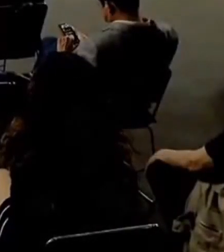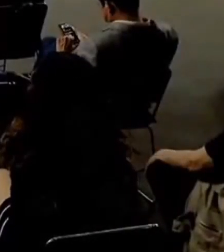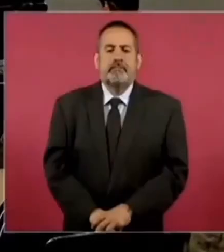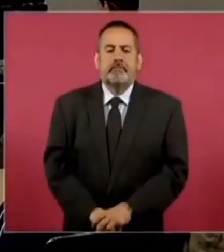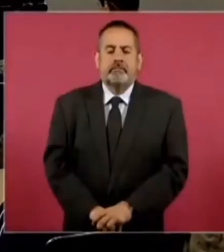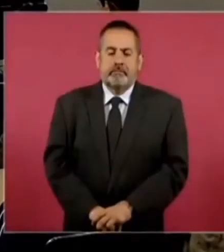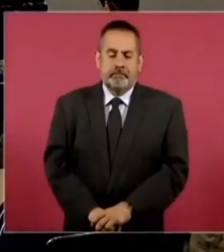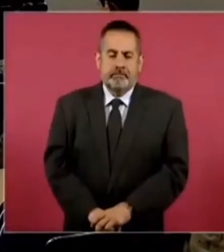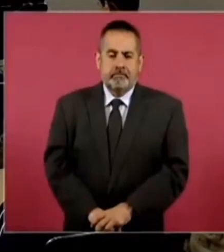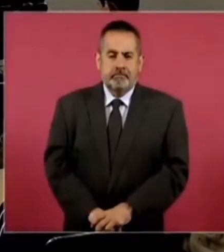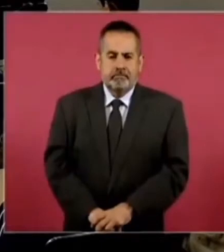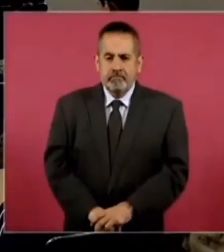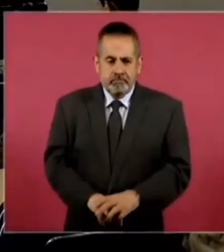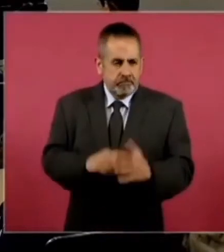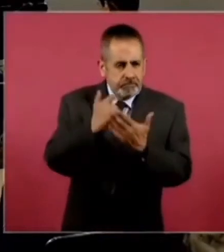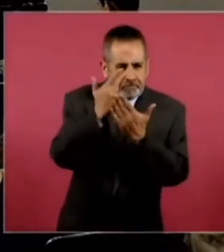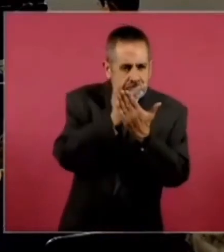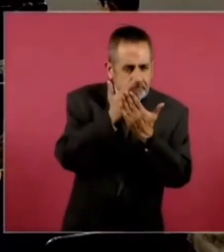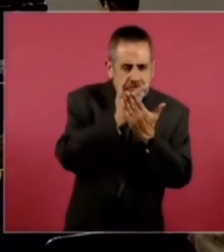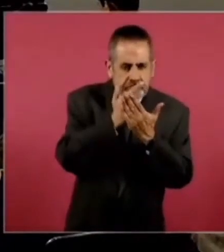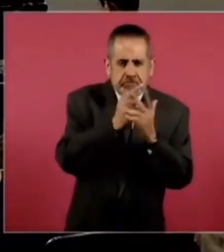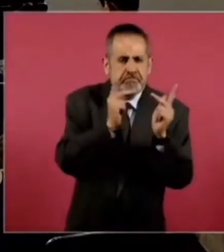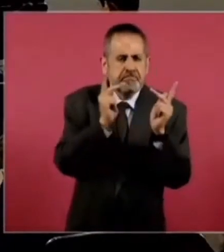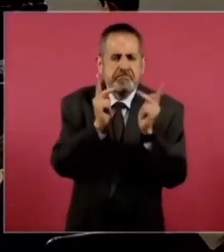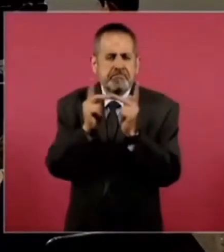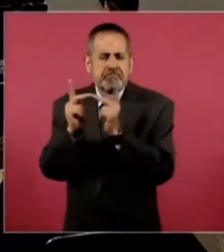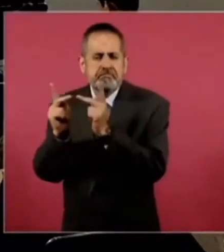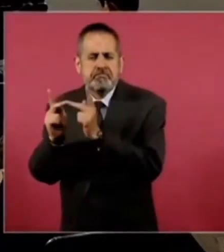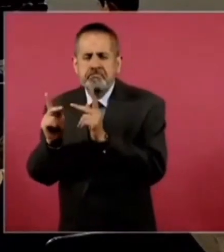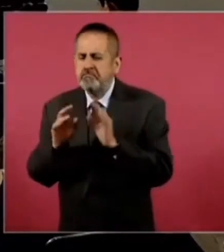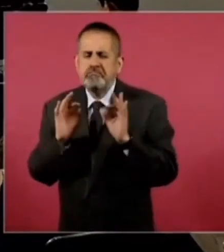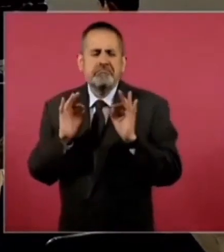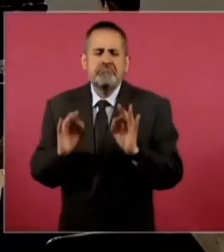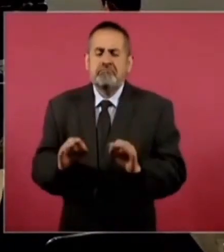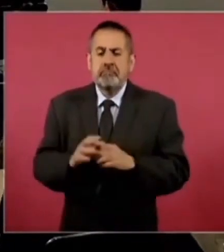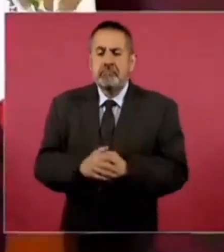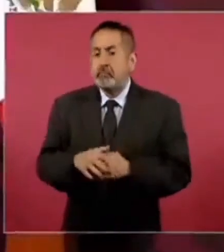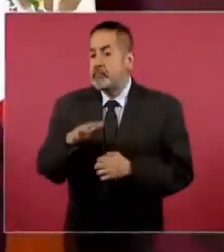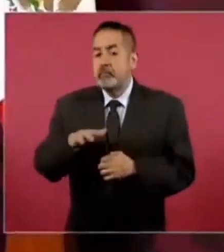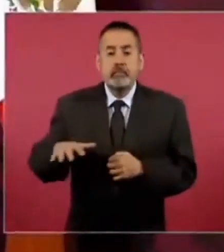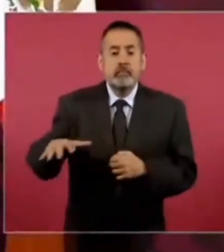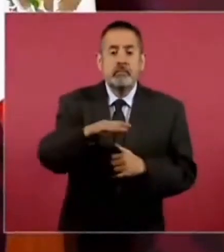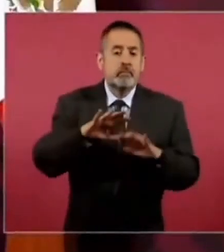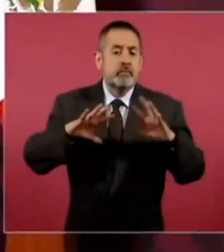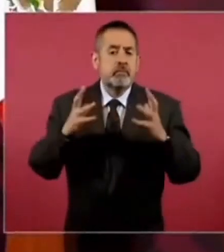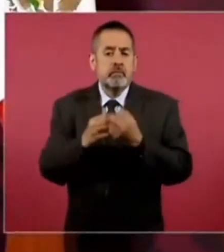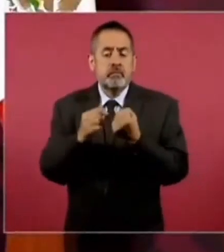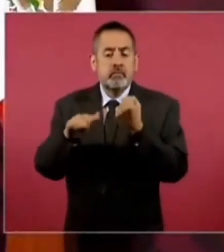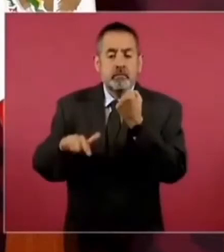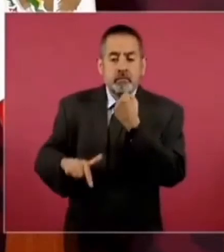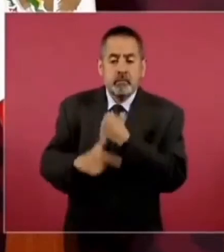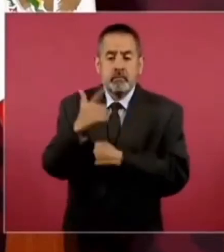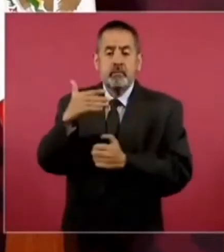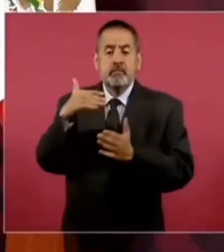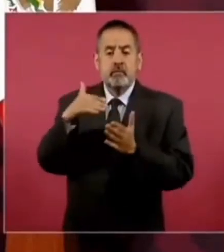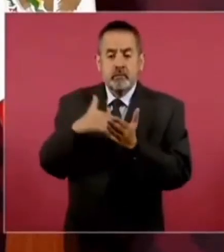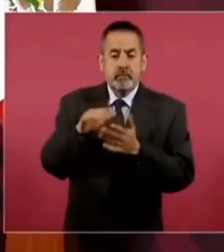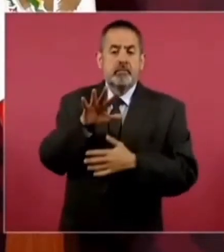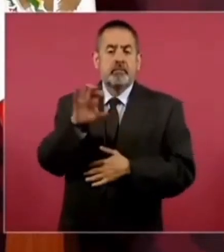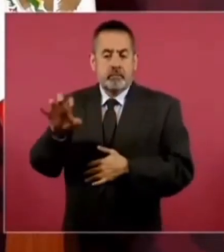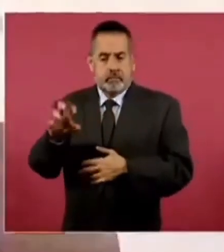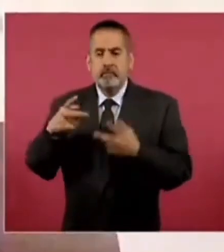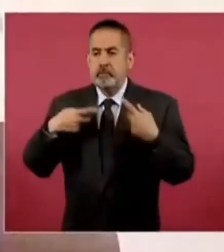una encuesta a doce mil quinientos ciudadanos.